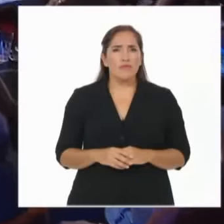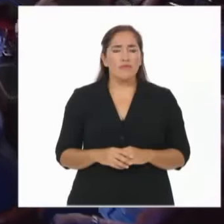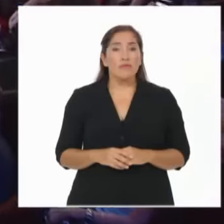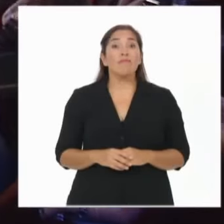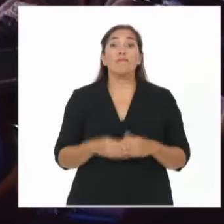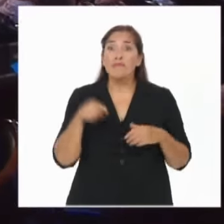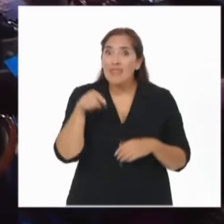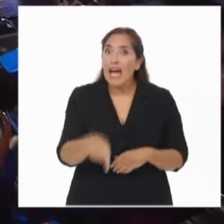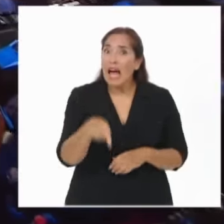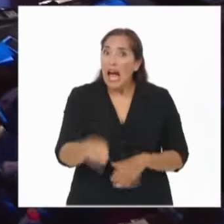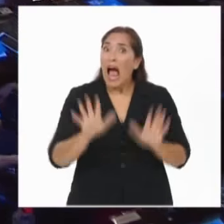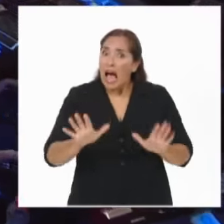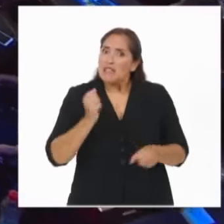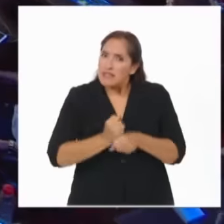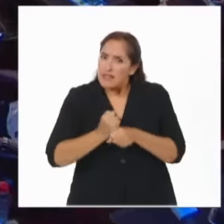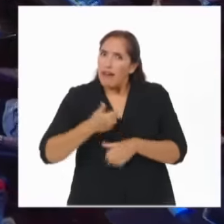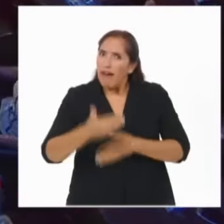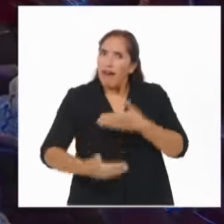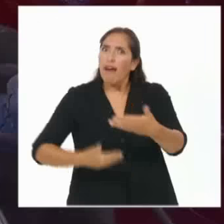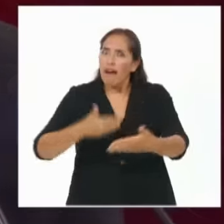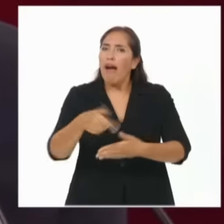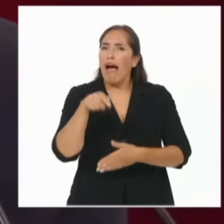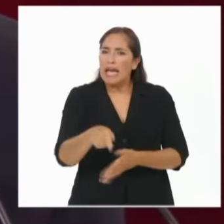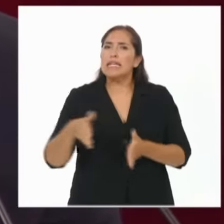Este es el camino para avanzar en nuestros intereses,